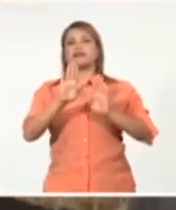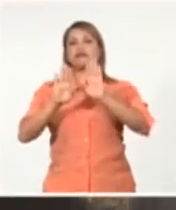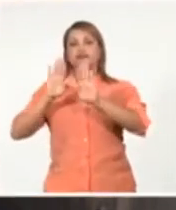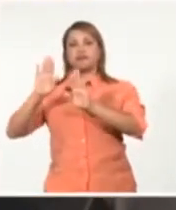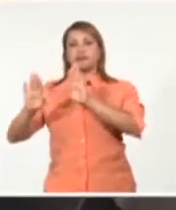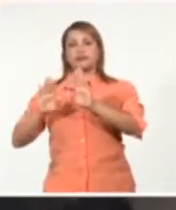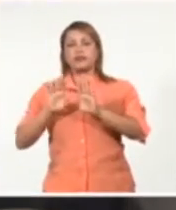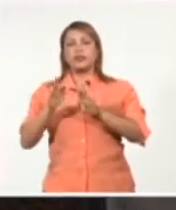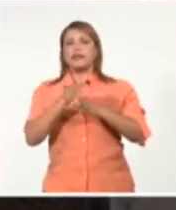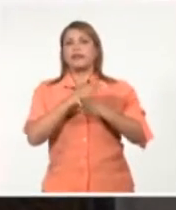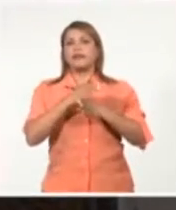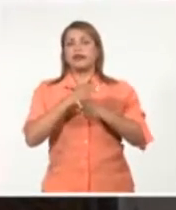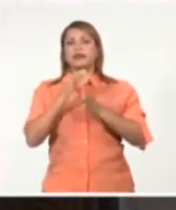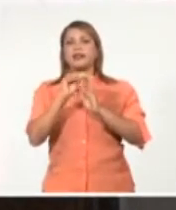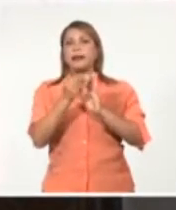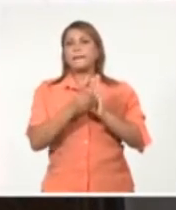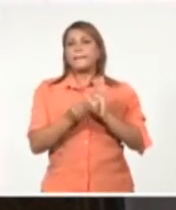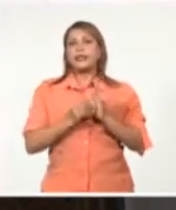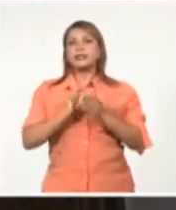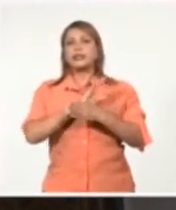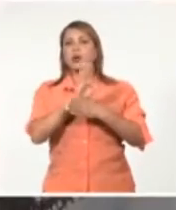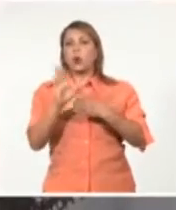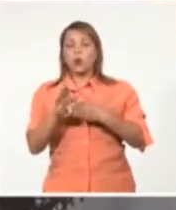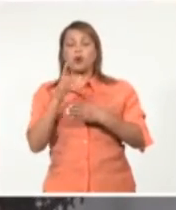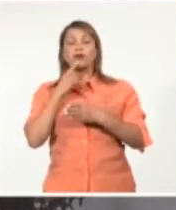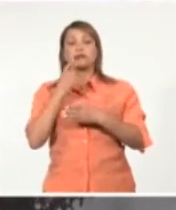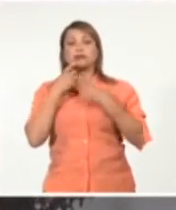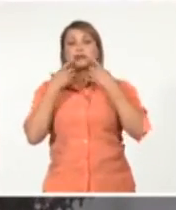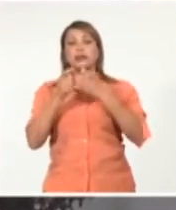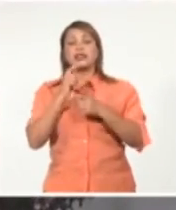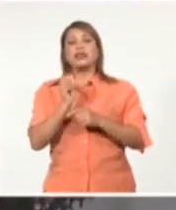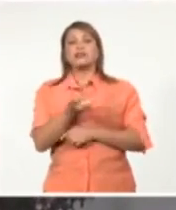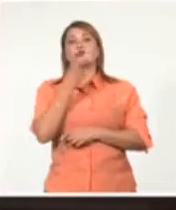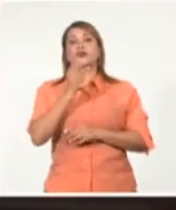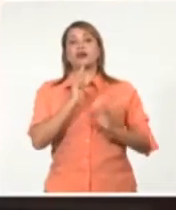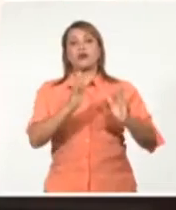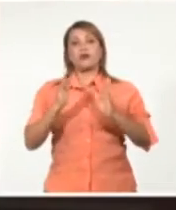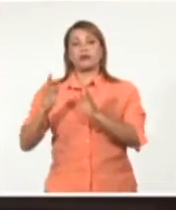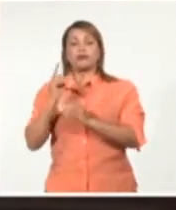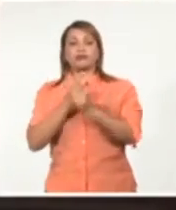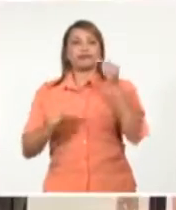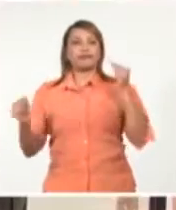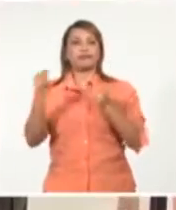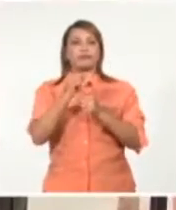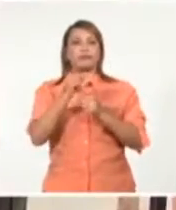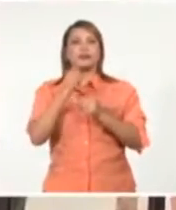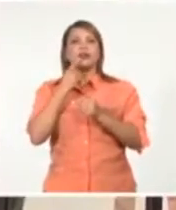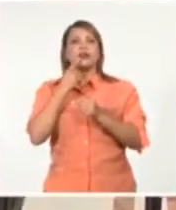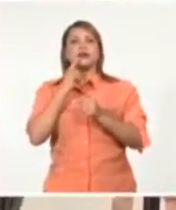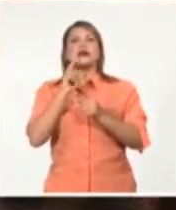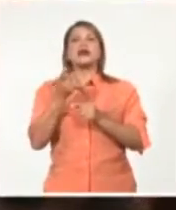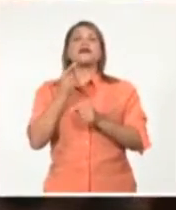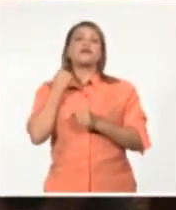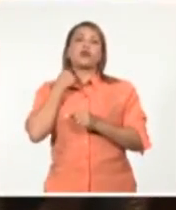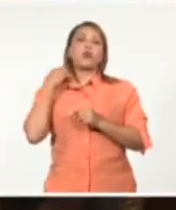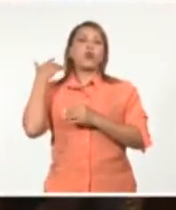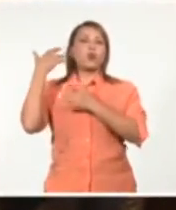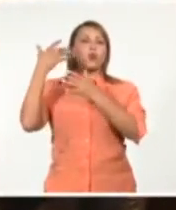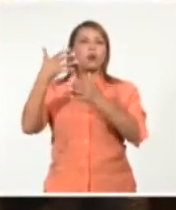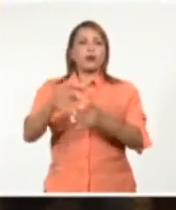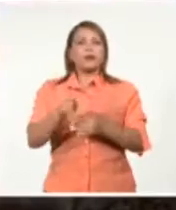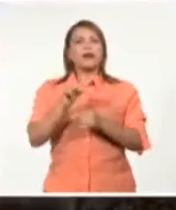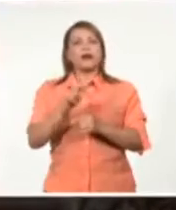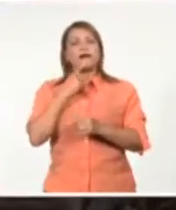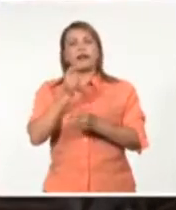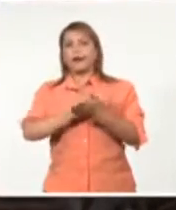integrada por varias piezas que ambientaron la casa y forman parte de tres colecciones fundamentales atesoradas durante toda la vida por la escritora y